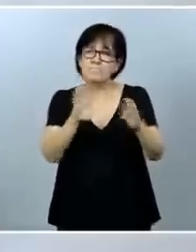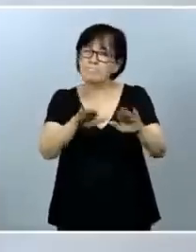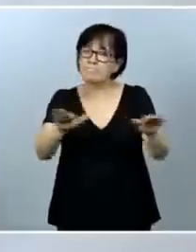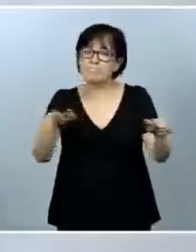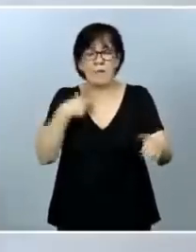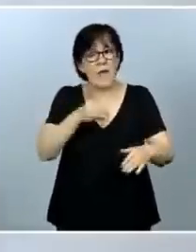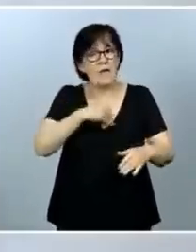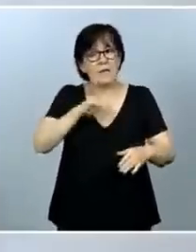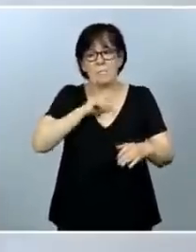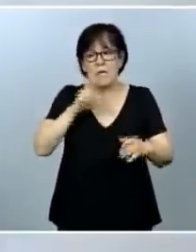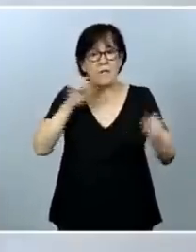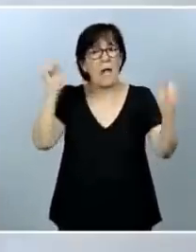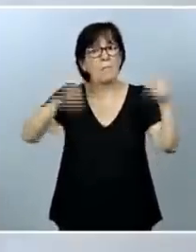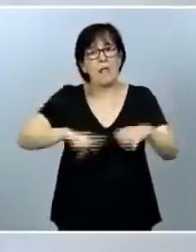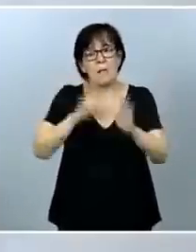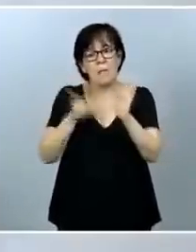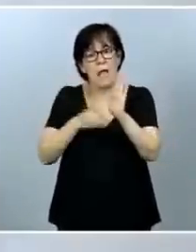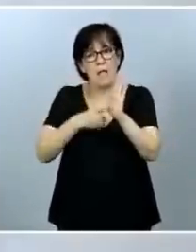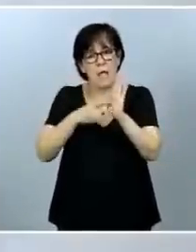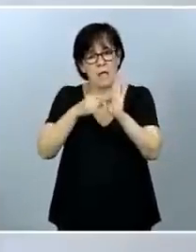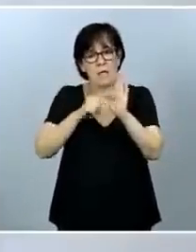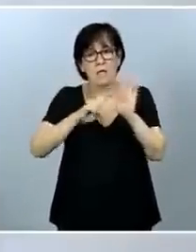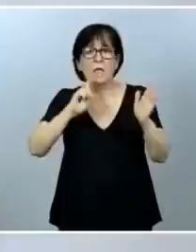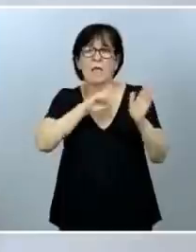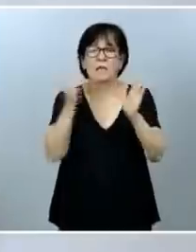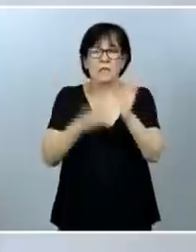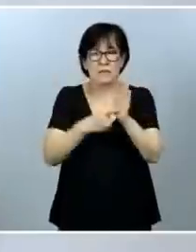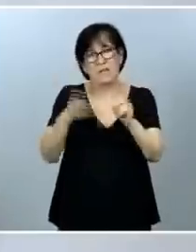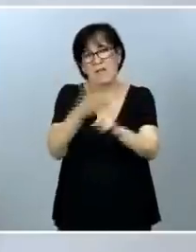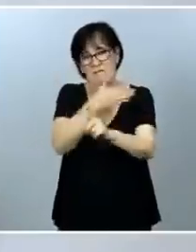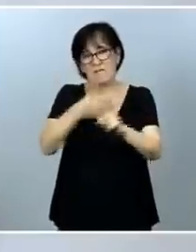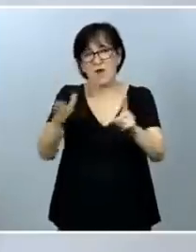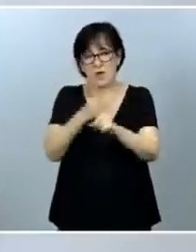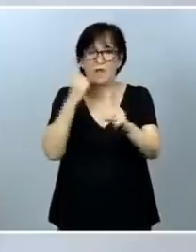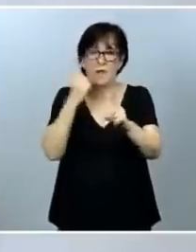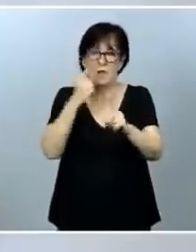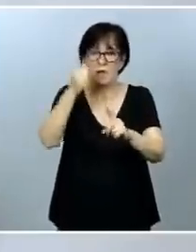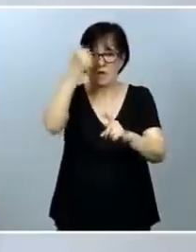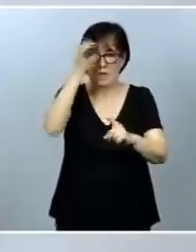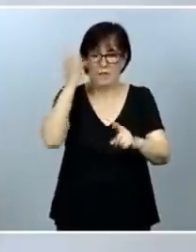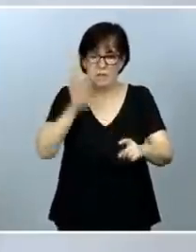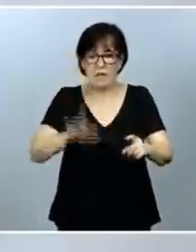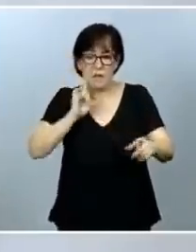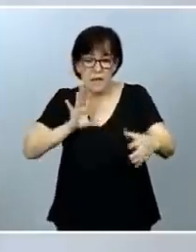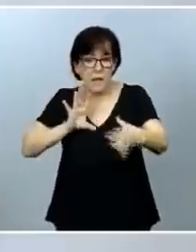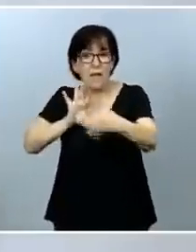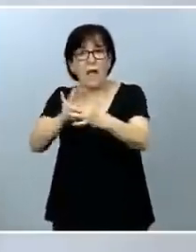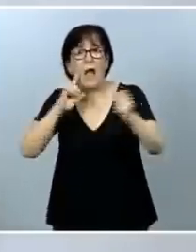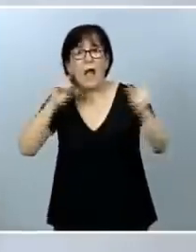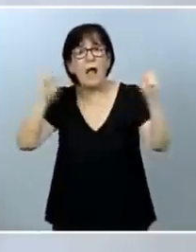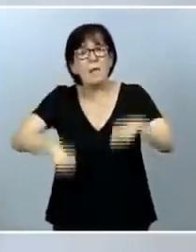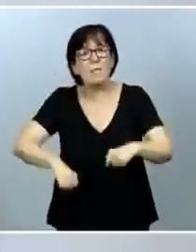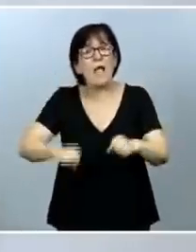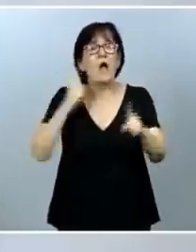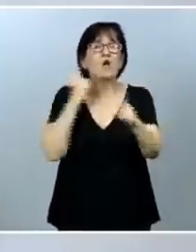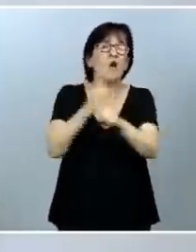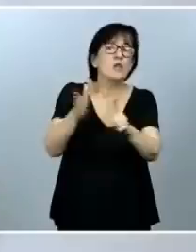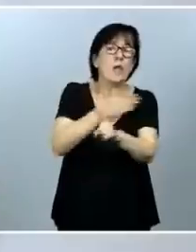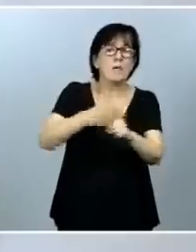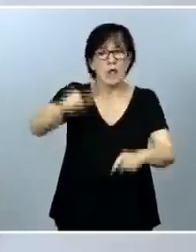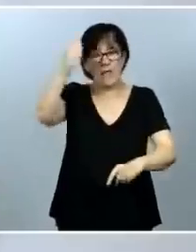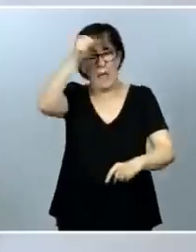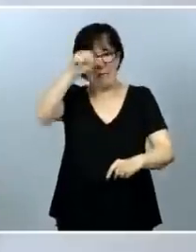aprobara una ley integral frente a la violencia contra niños y niñas análoga a la aprobada contra la violencia machista.